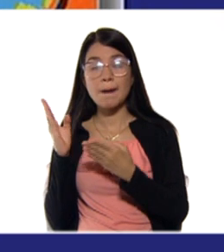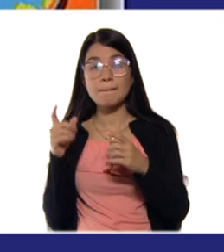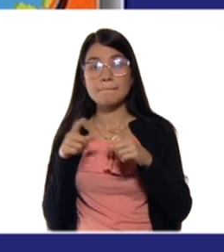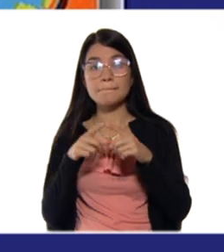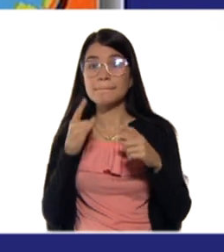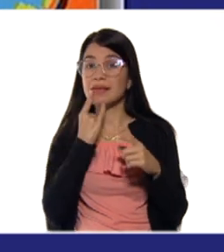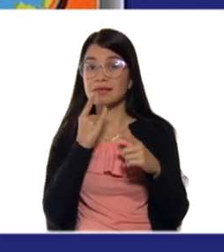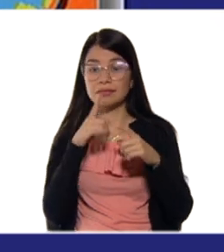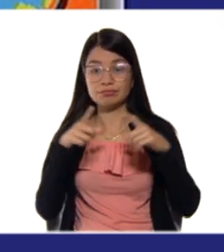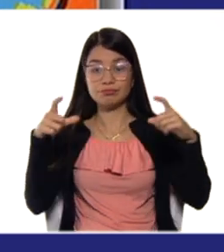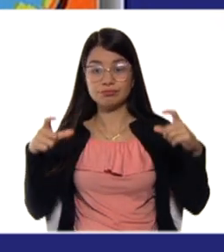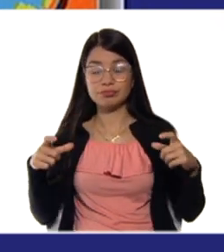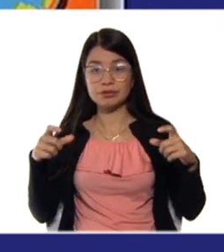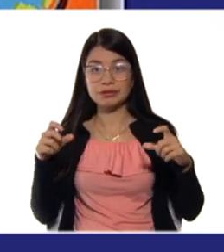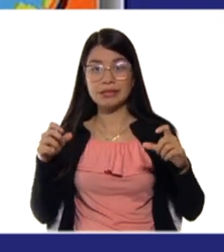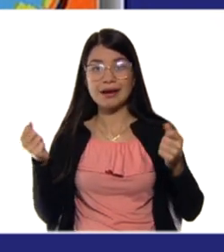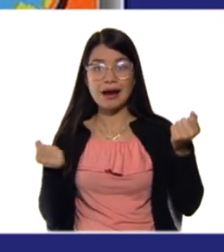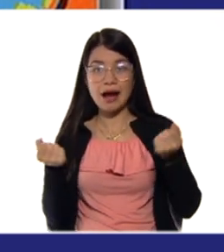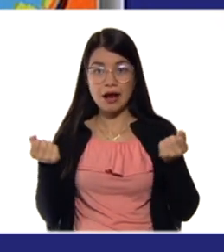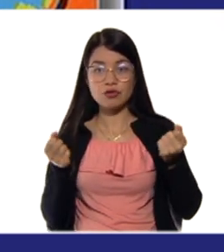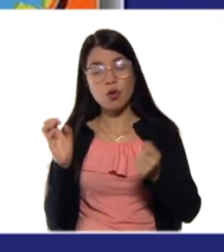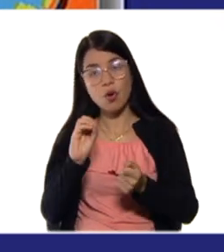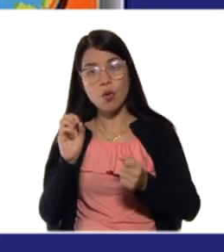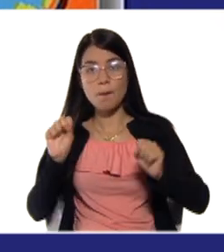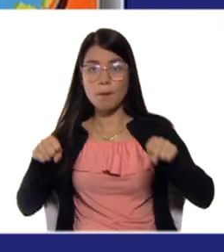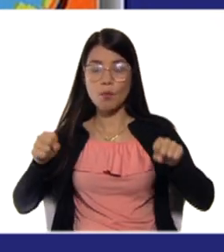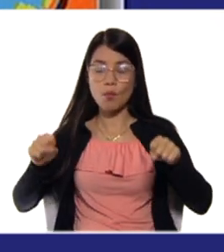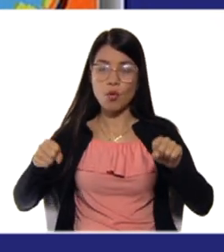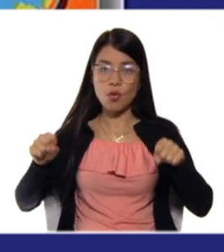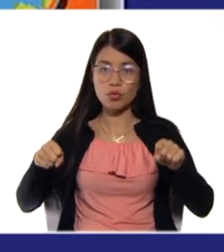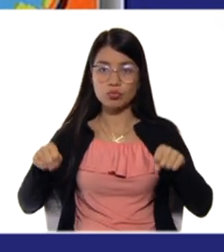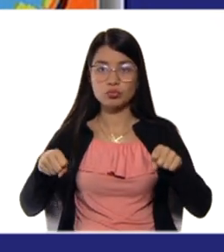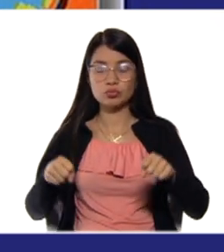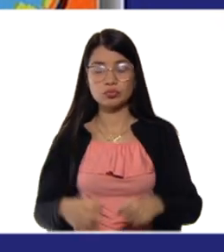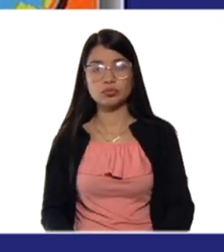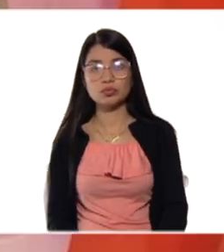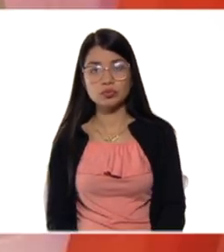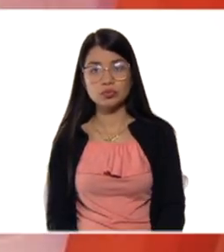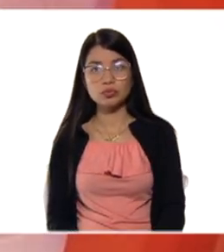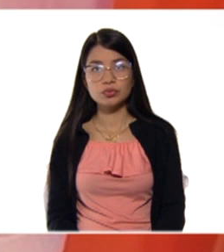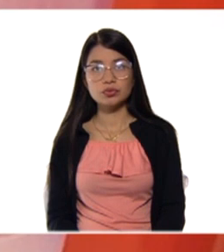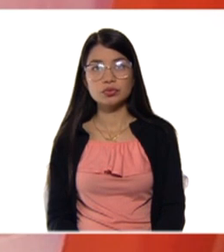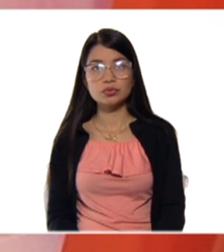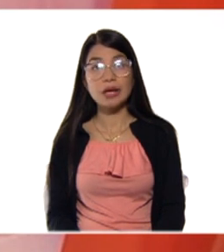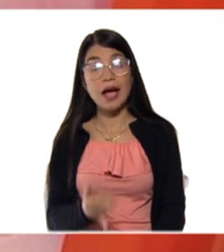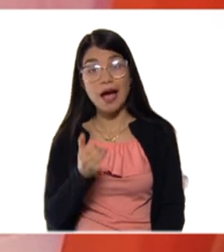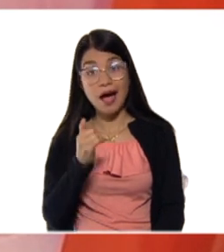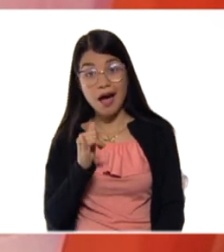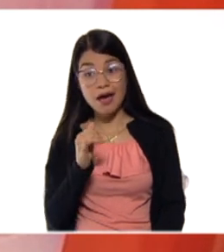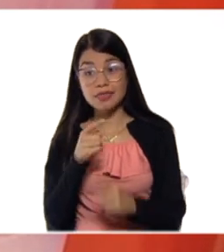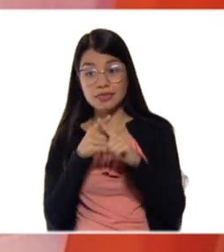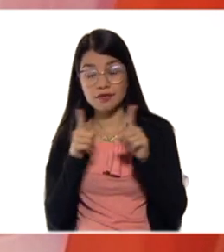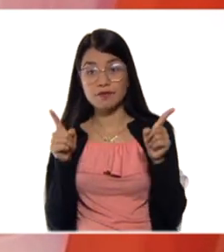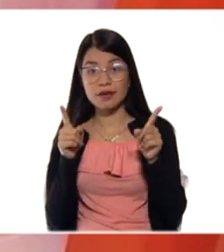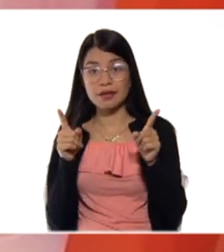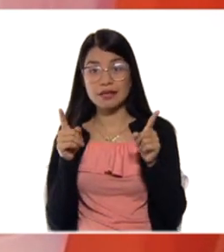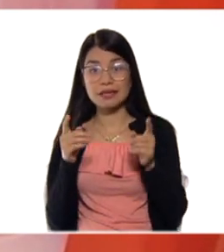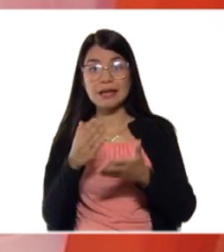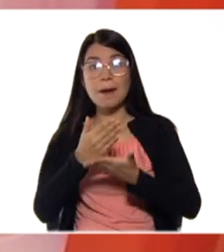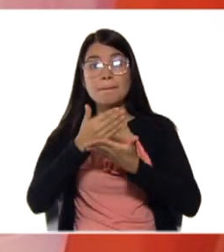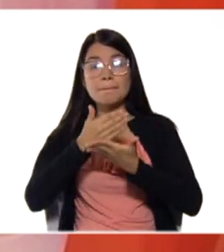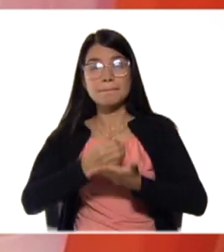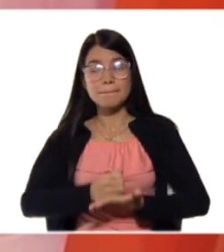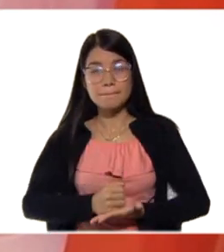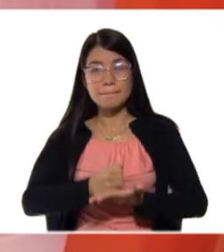moto. ¿Bien? ¿Qué ocurre? Incluso hay diferencias entre el peso. ¿Por qué? ¿Cuál es la